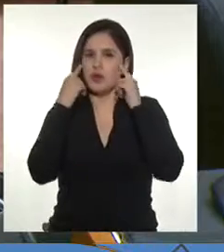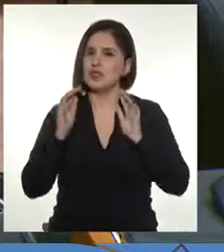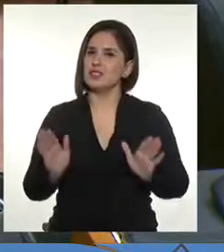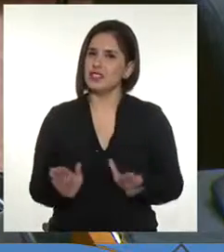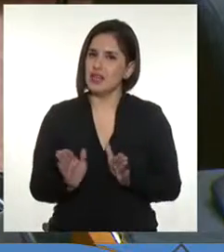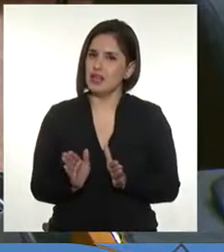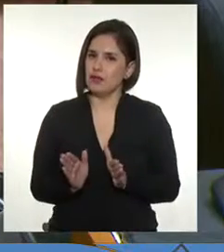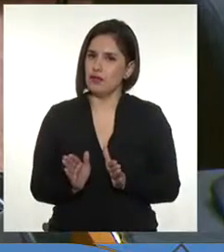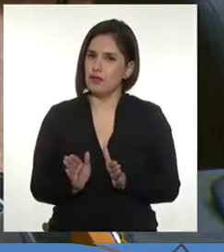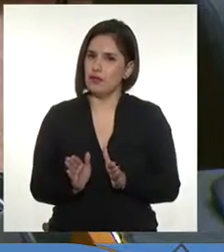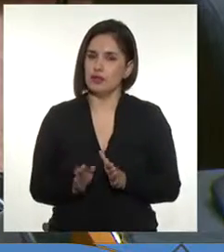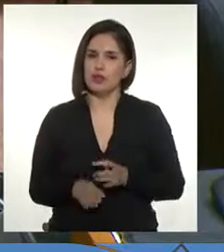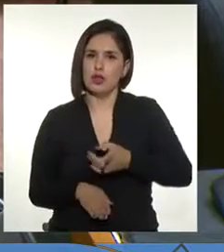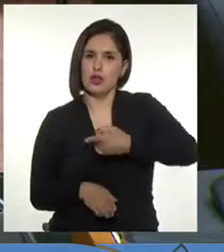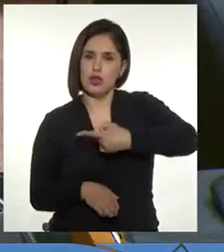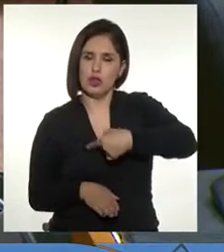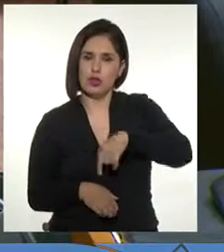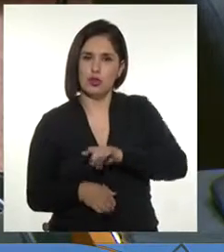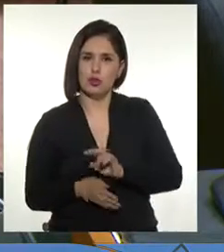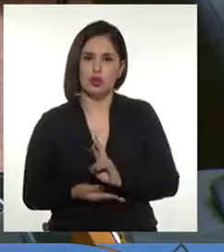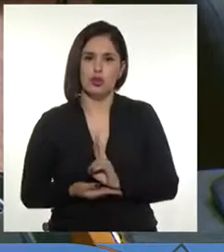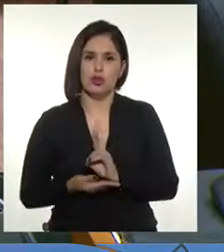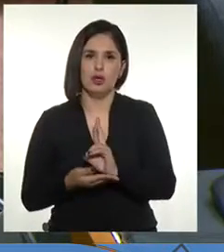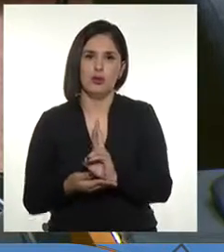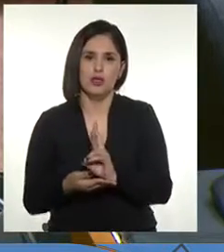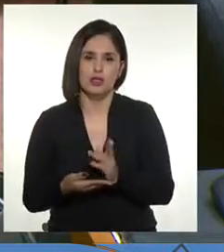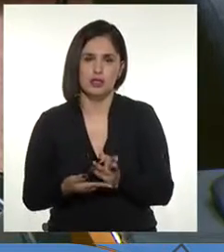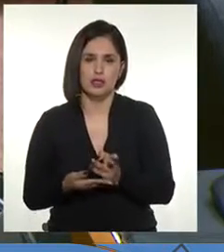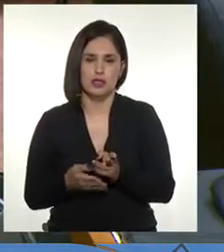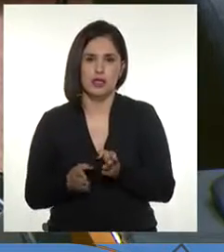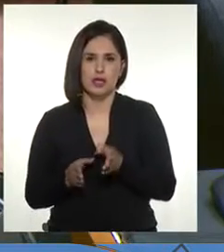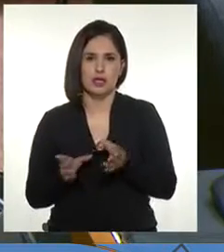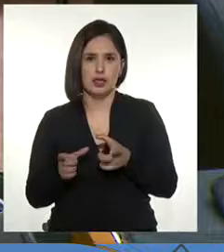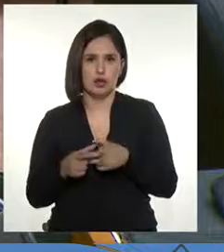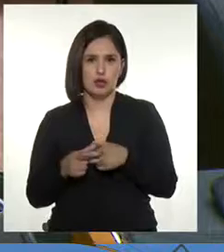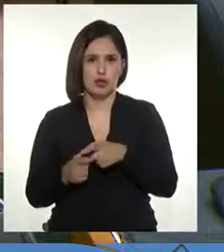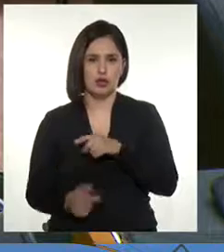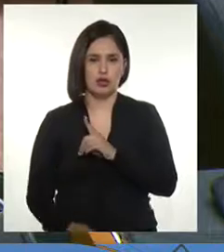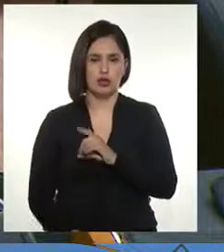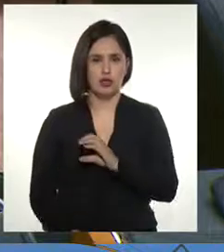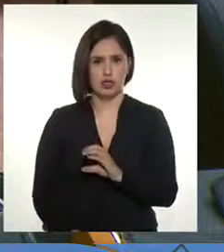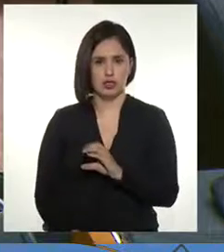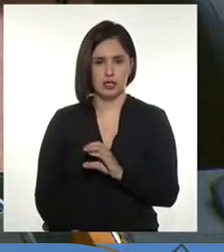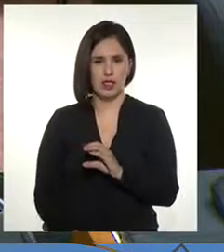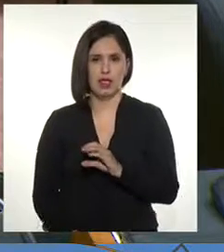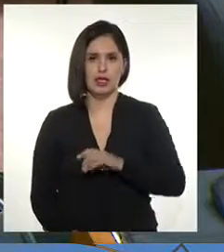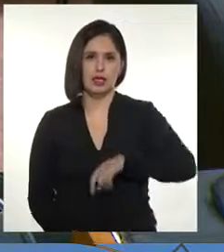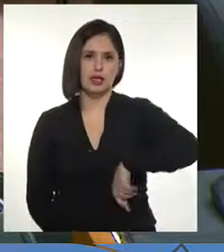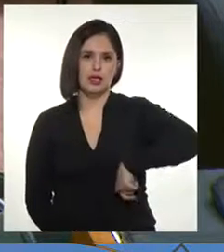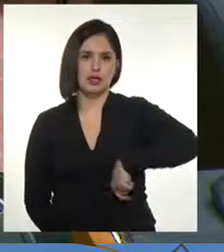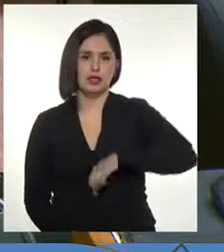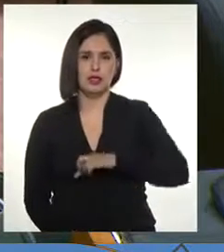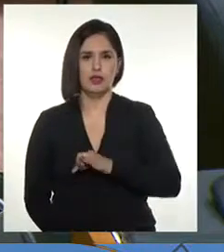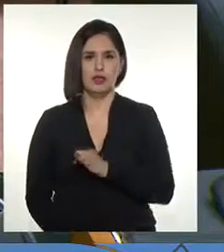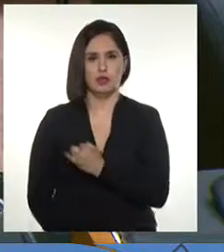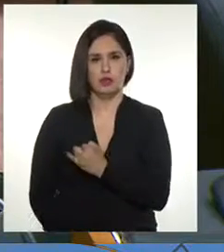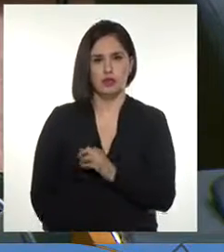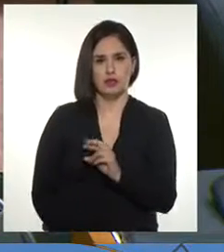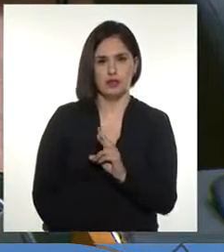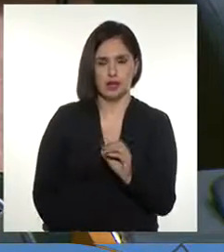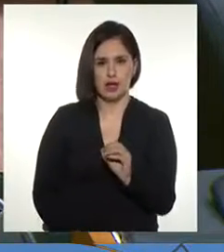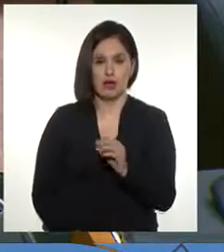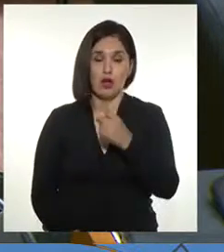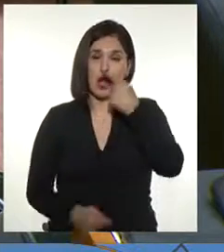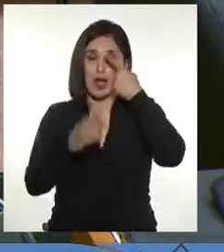hecho nuestros representantes, particularmente quien representa el Comité de C, la Comisión de Hacienda, el senador Jorge Pizarro, en el